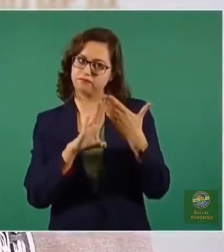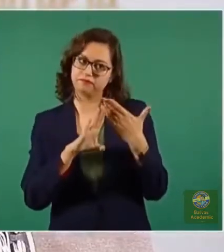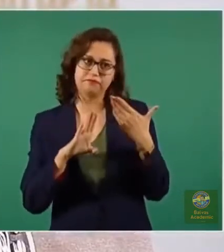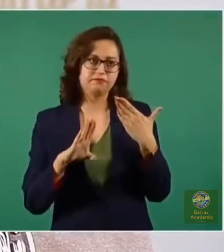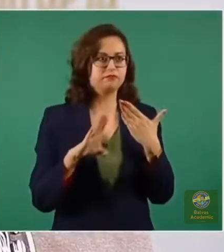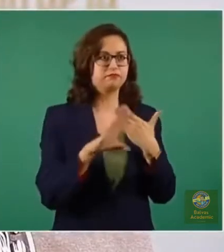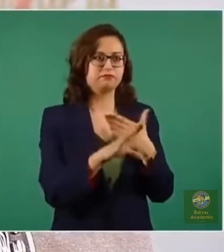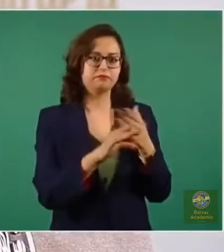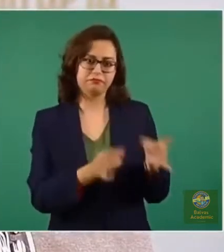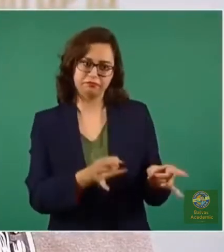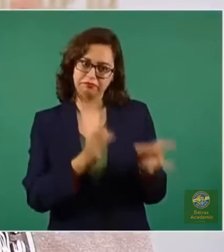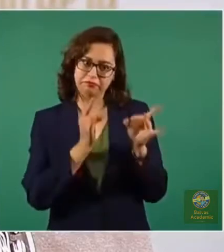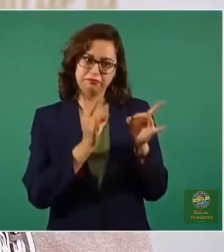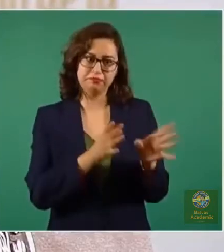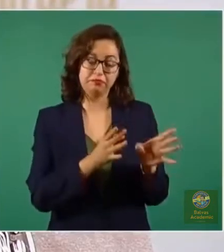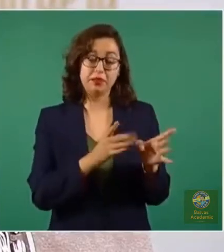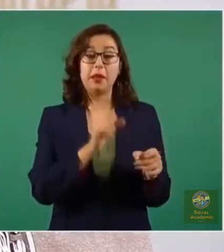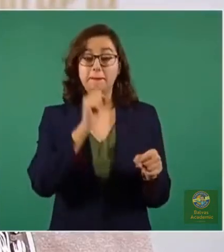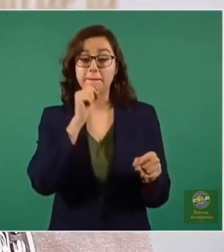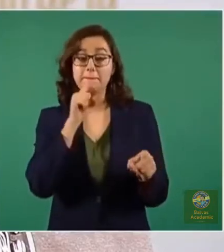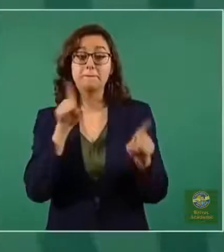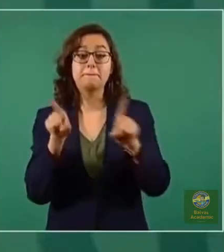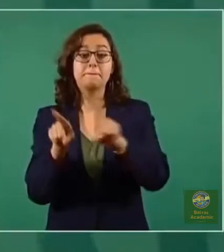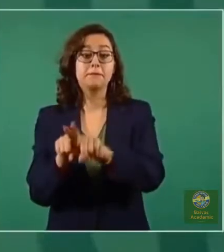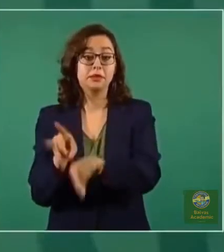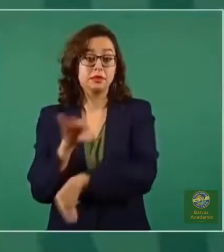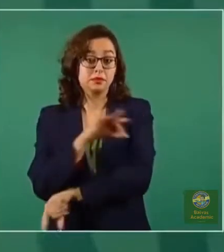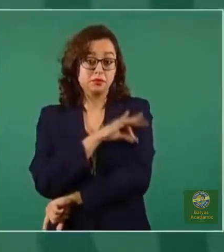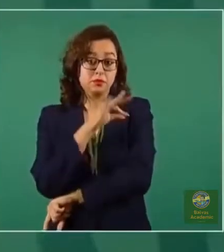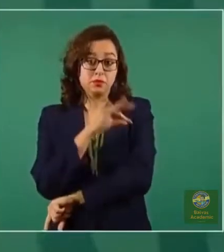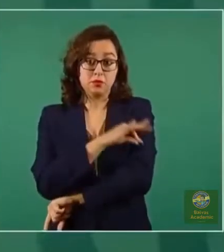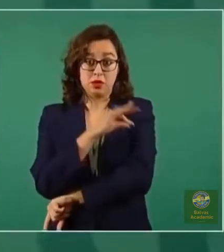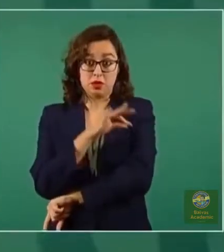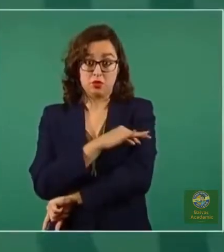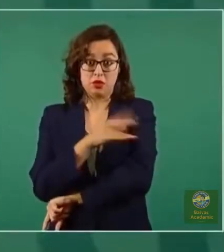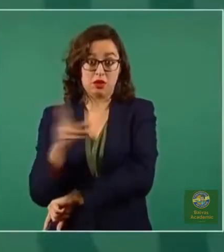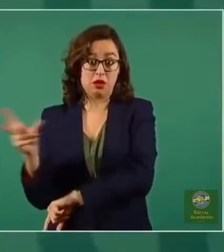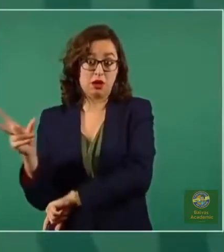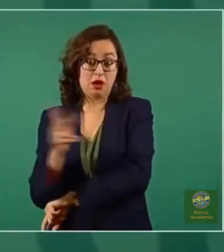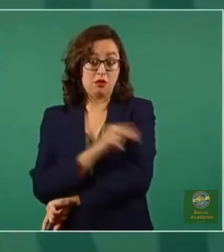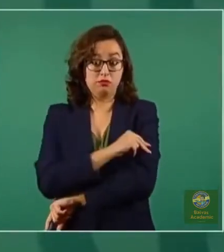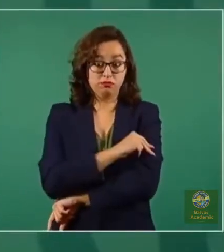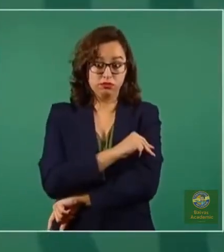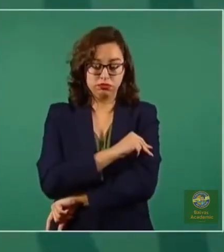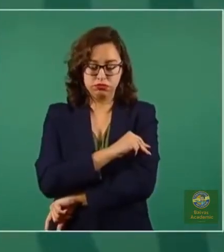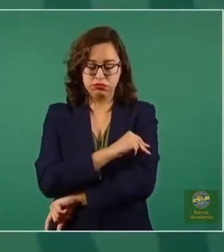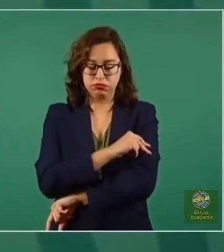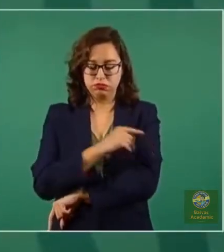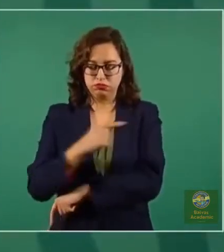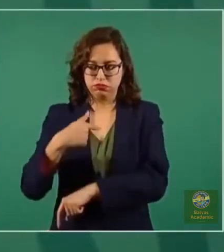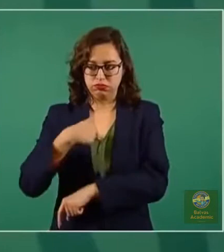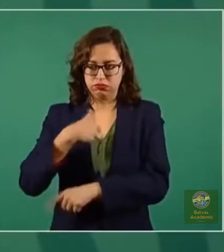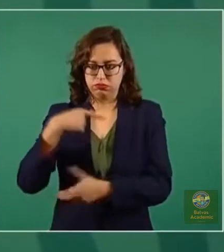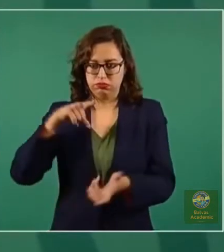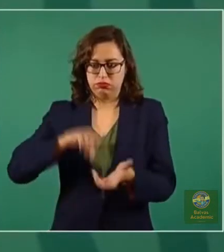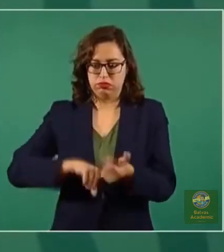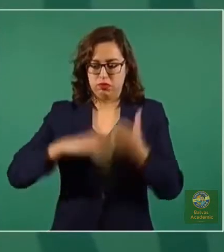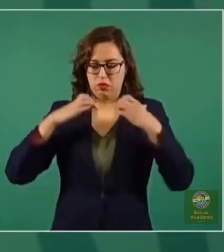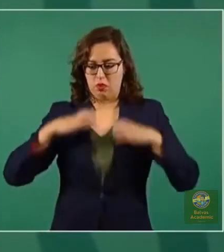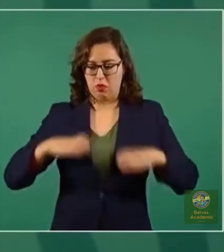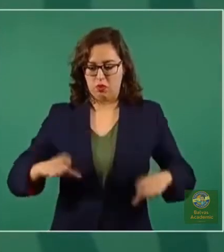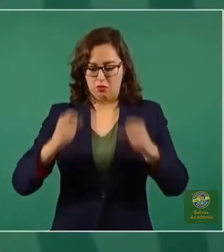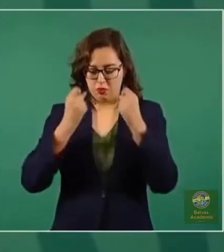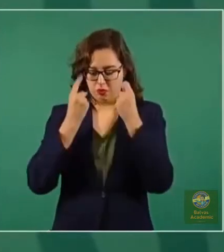en las vacunas, que son distintas modalidades que simulan la infección natural, no